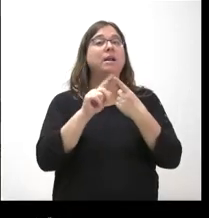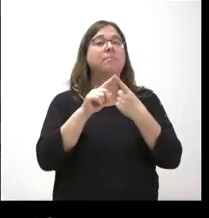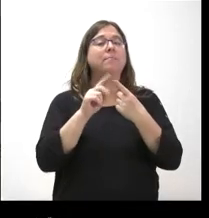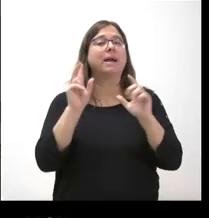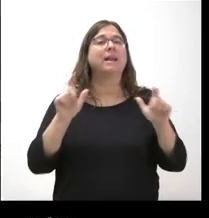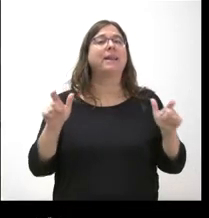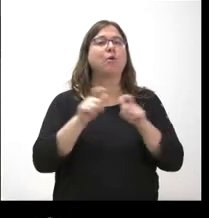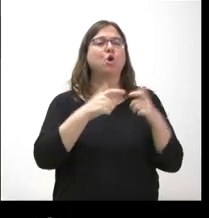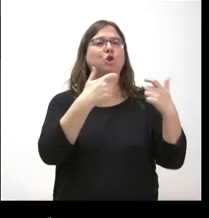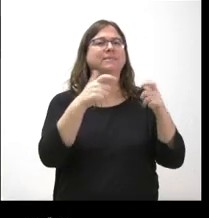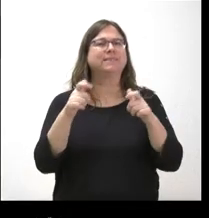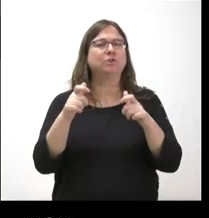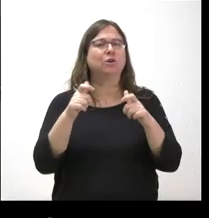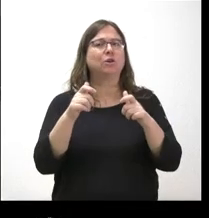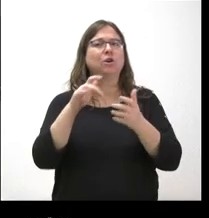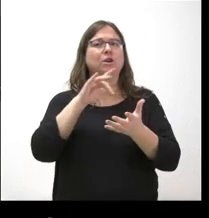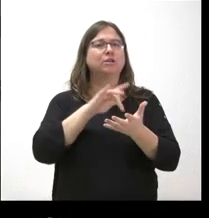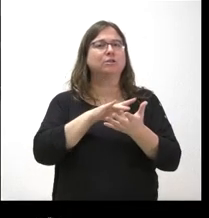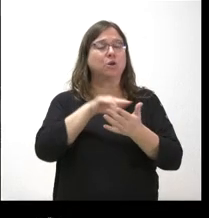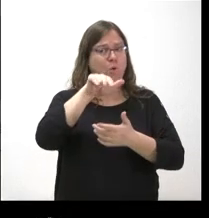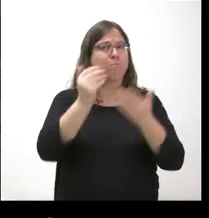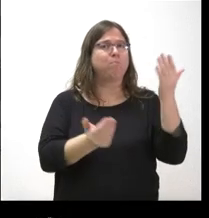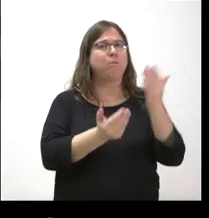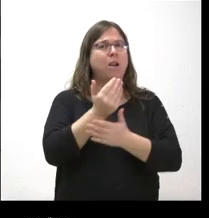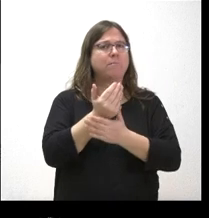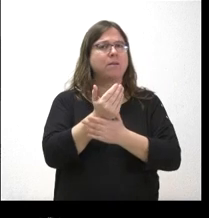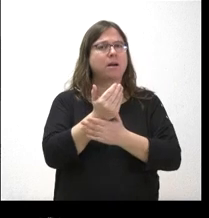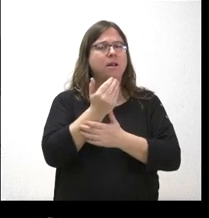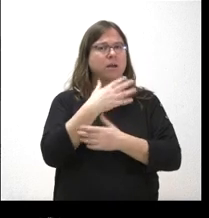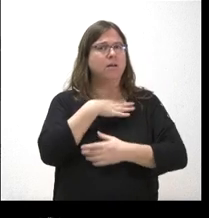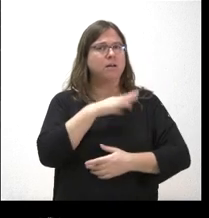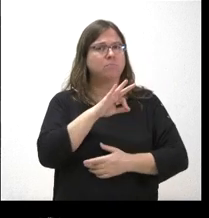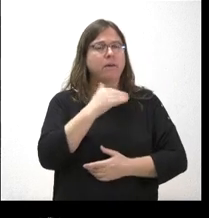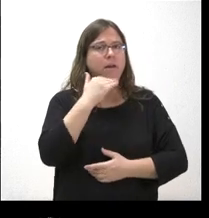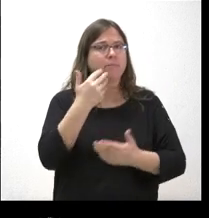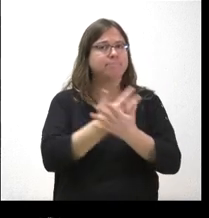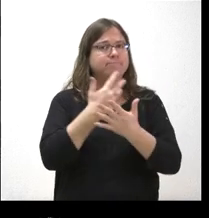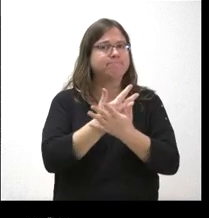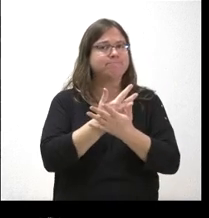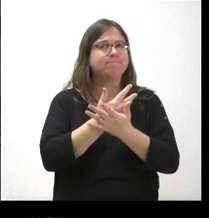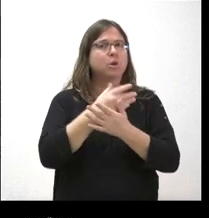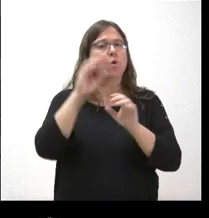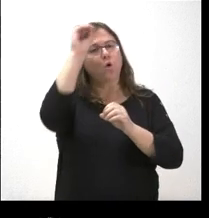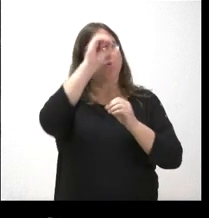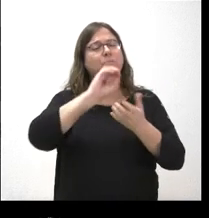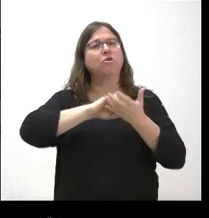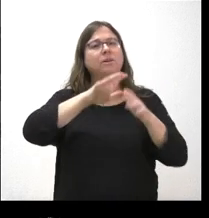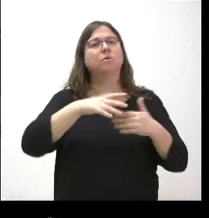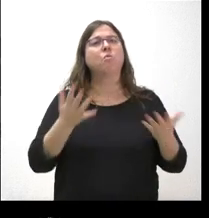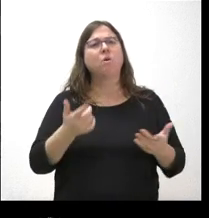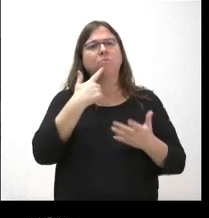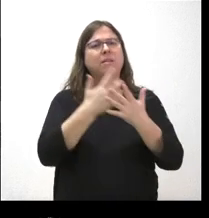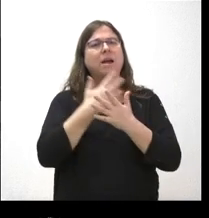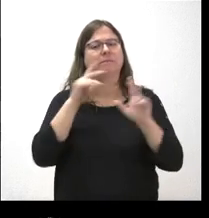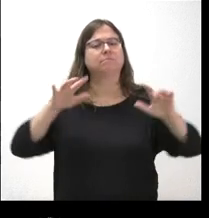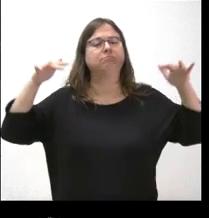de la sectorial de migraciones que ha tenido lugar esta mañana. No sé si ya nos puede avanzar algo, cuál ha sido la postura de Castilla y León o que se ha abordado